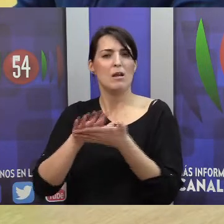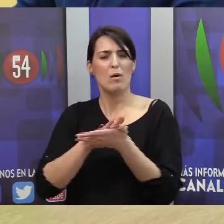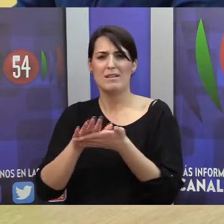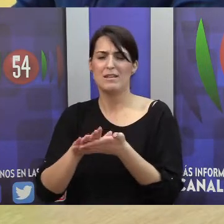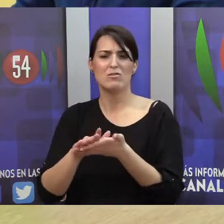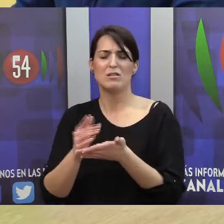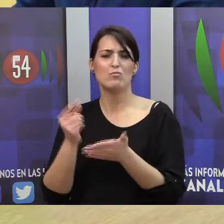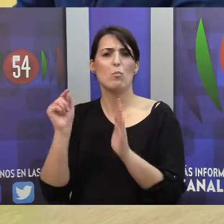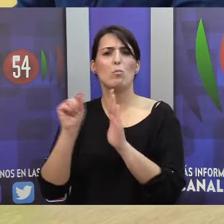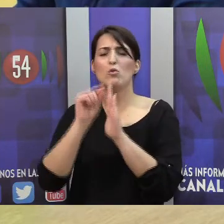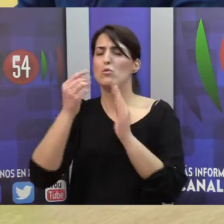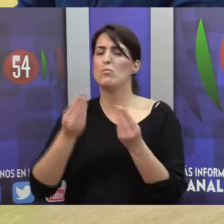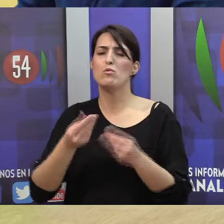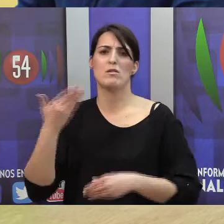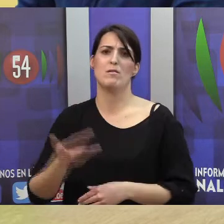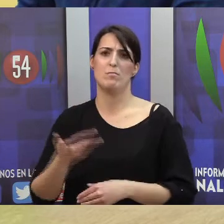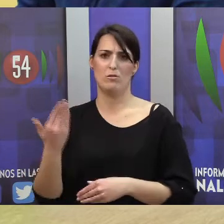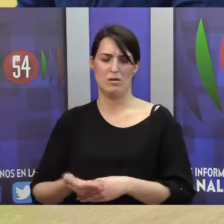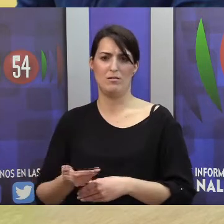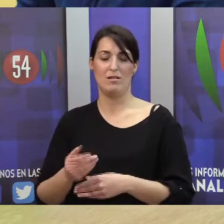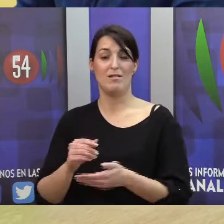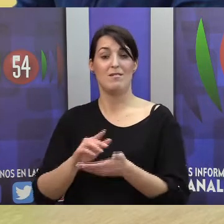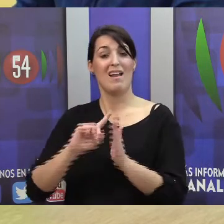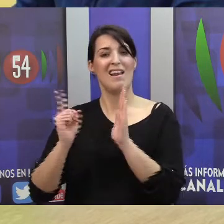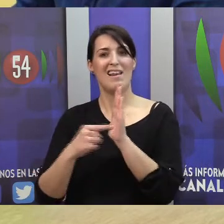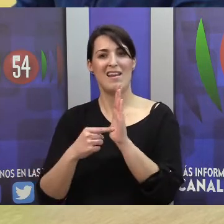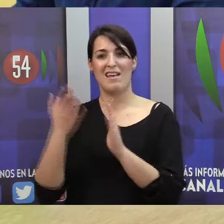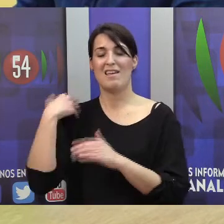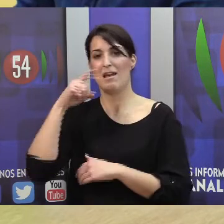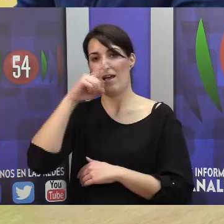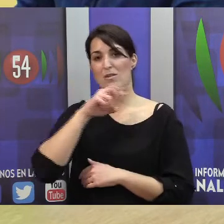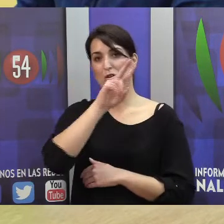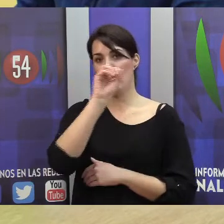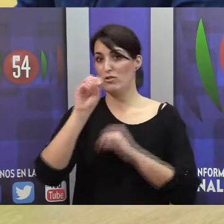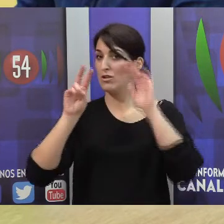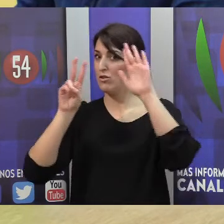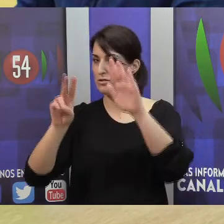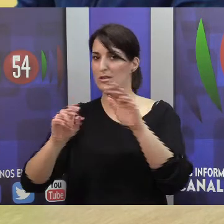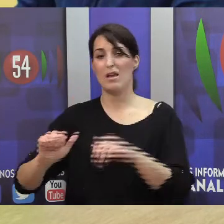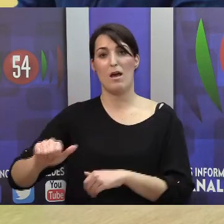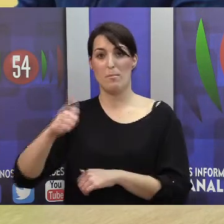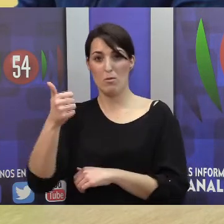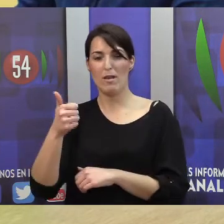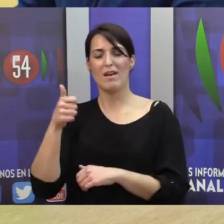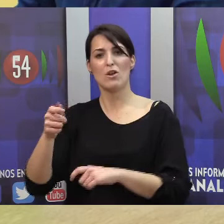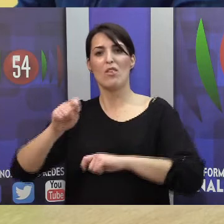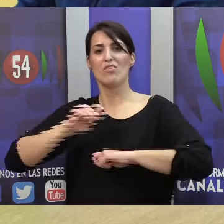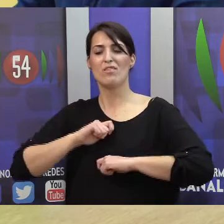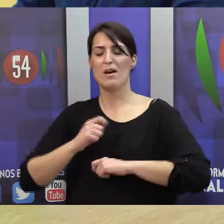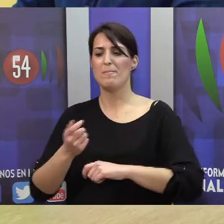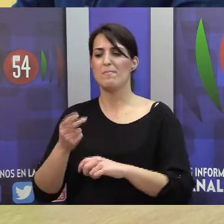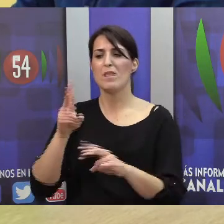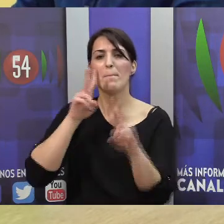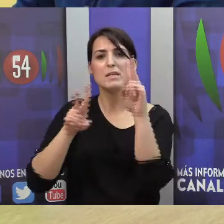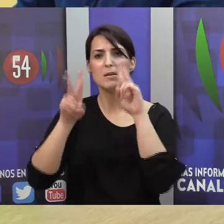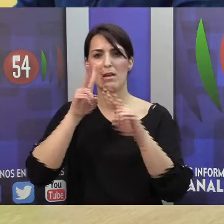importante, que se aprobó en el año 2007, y que permite dar una visibilidad, dar una presencia social